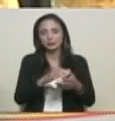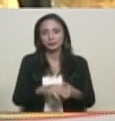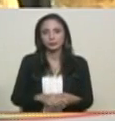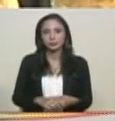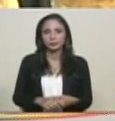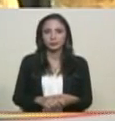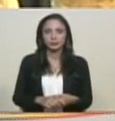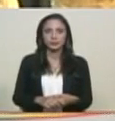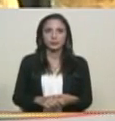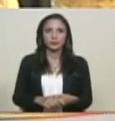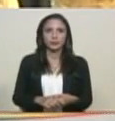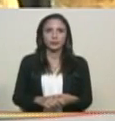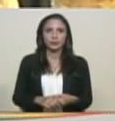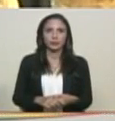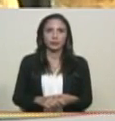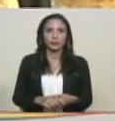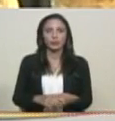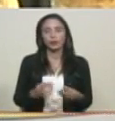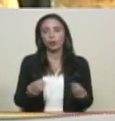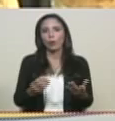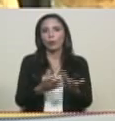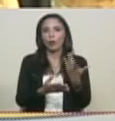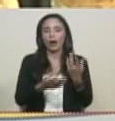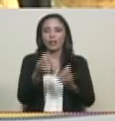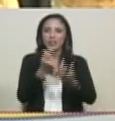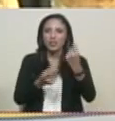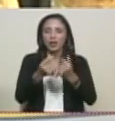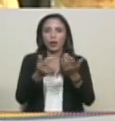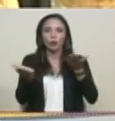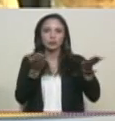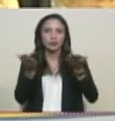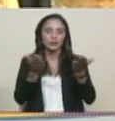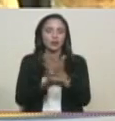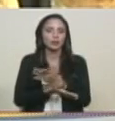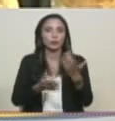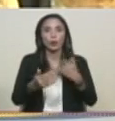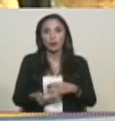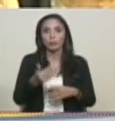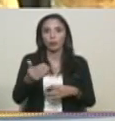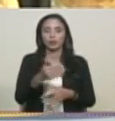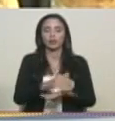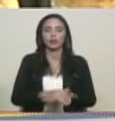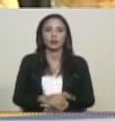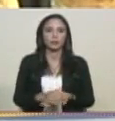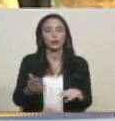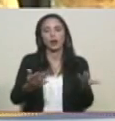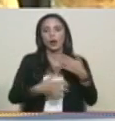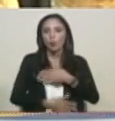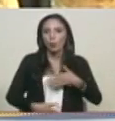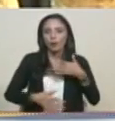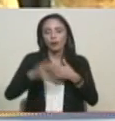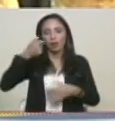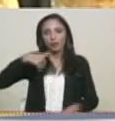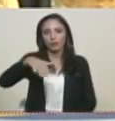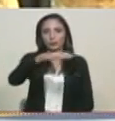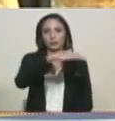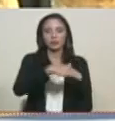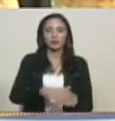manteniendo las exenciones de bienes y servicios esenciales para el bienestar del pueblo,